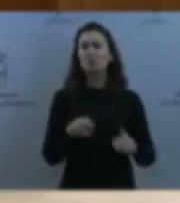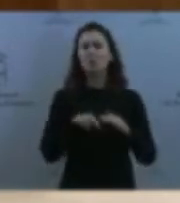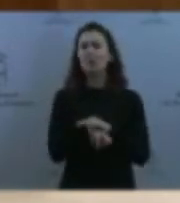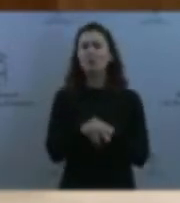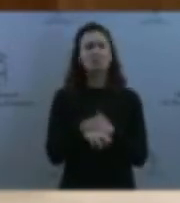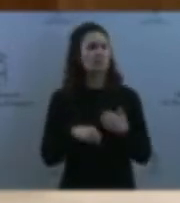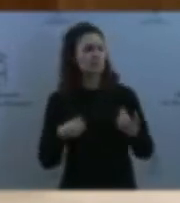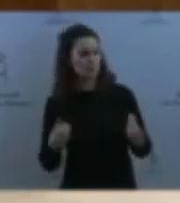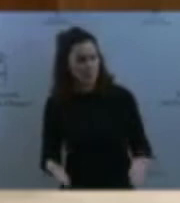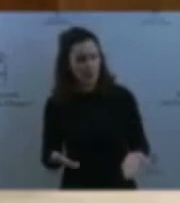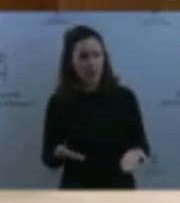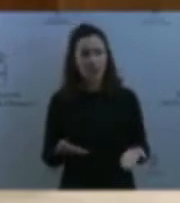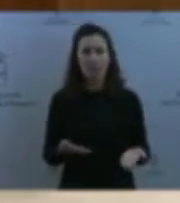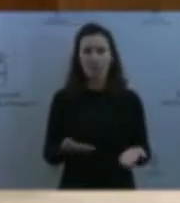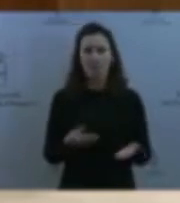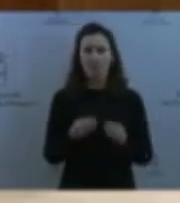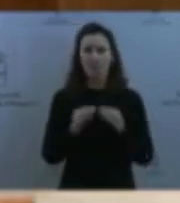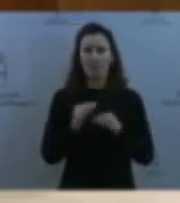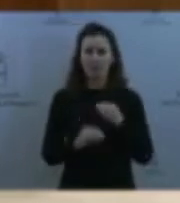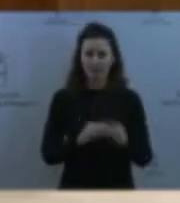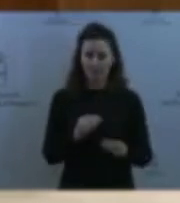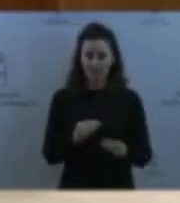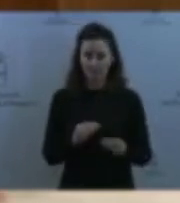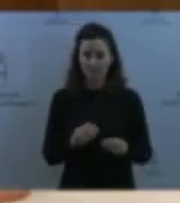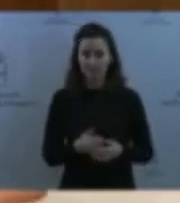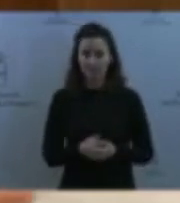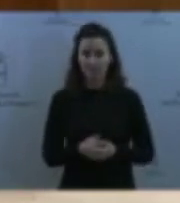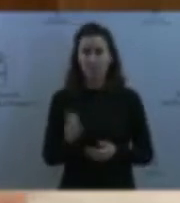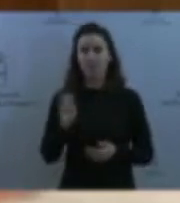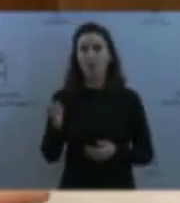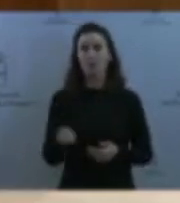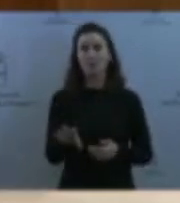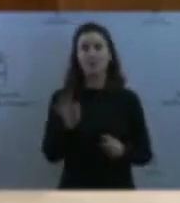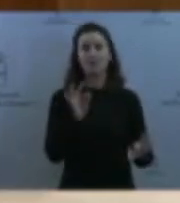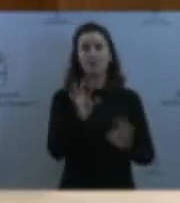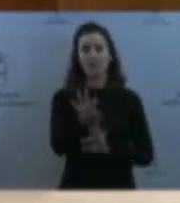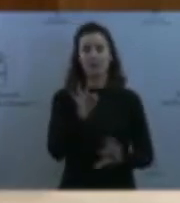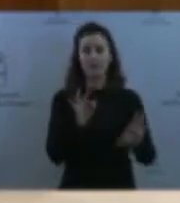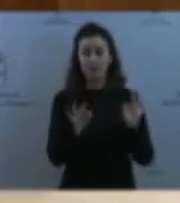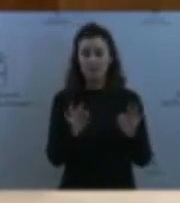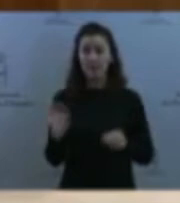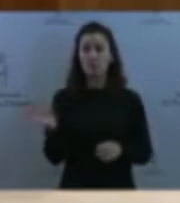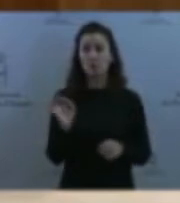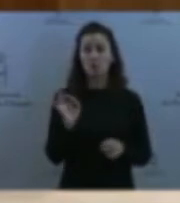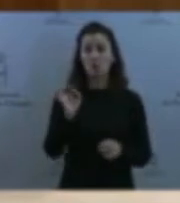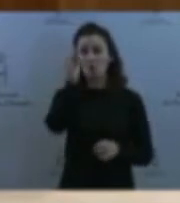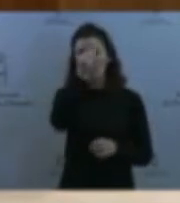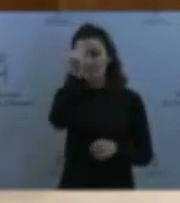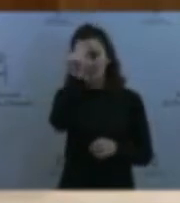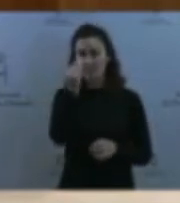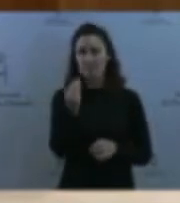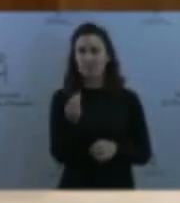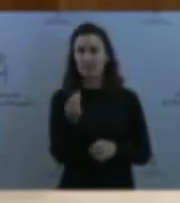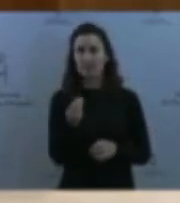si caben otras alternativas o se están pensando en otras alternativas también a la acogida.